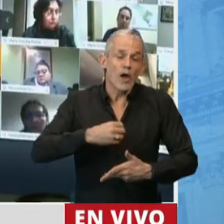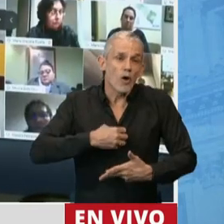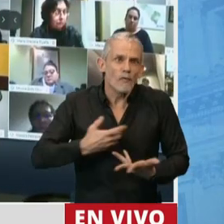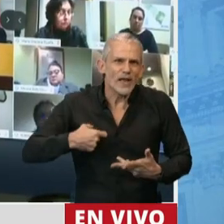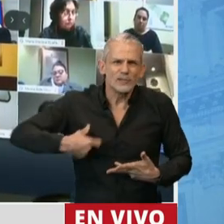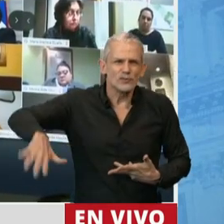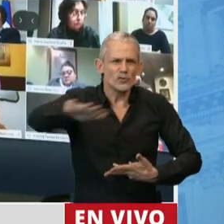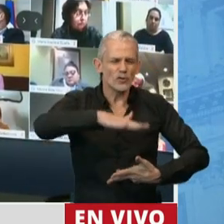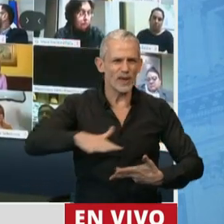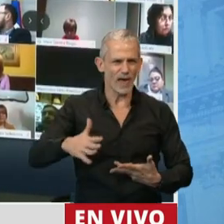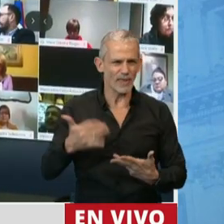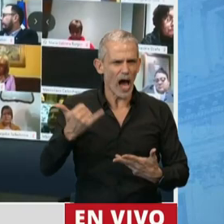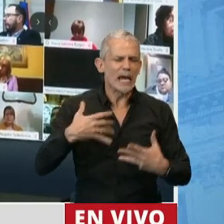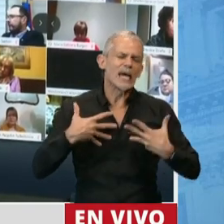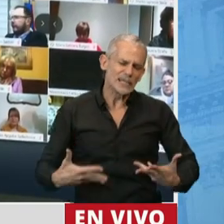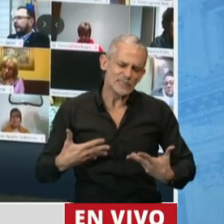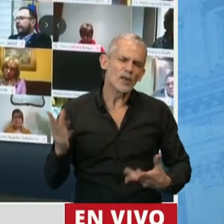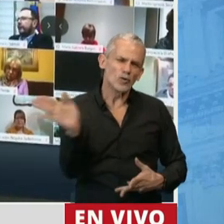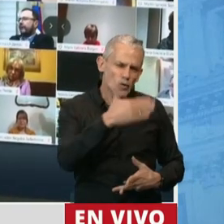sociedad, obviamente que hay cansancio,